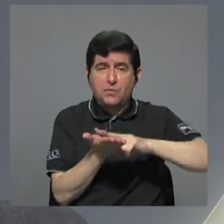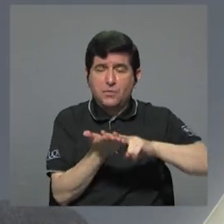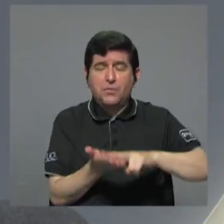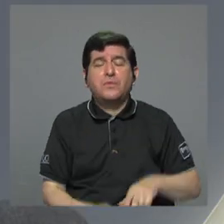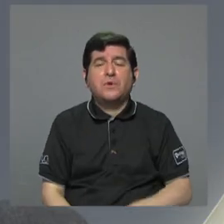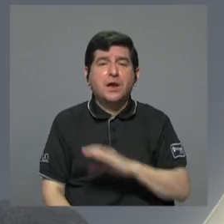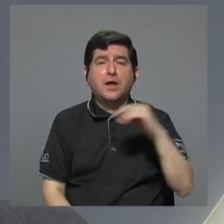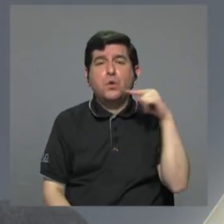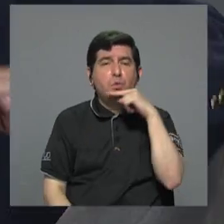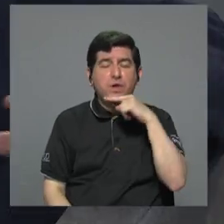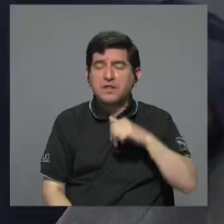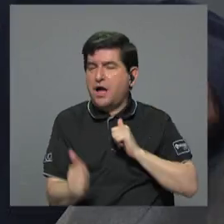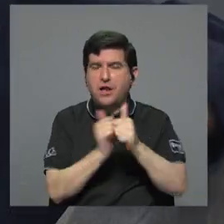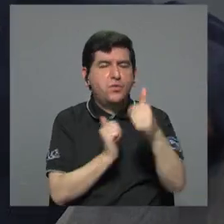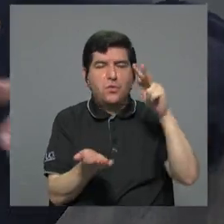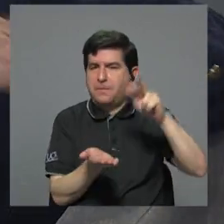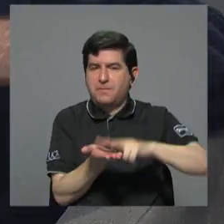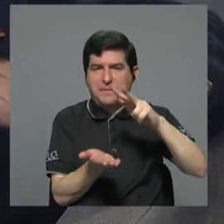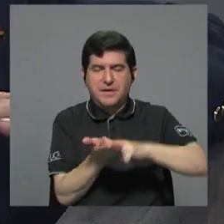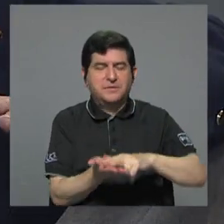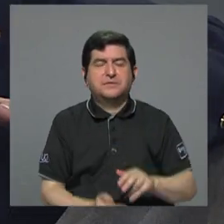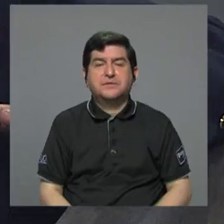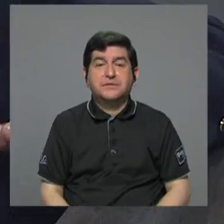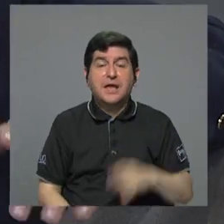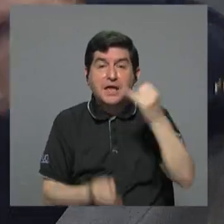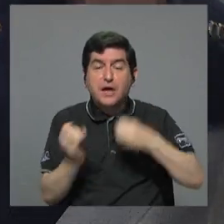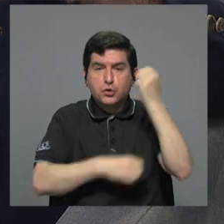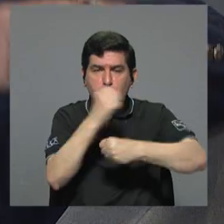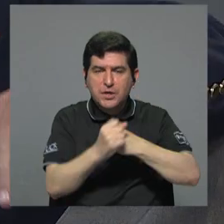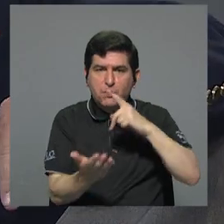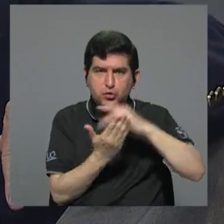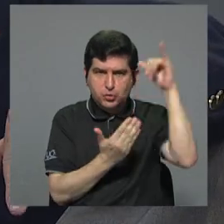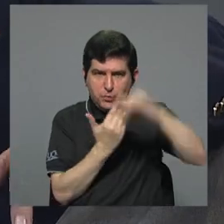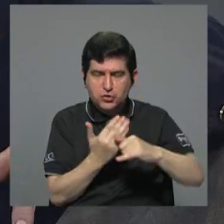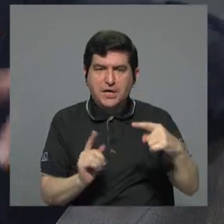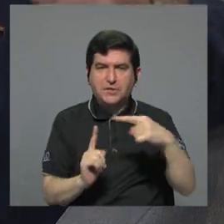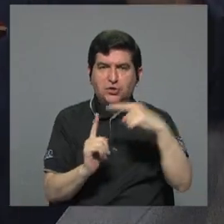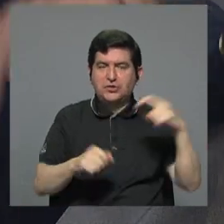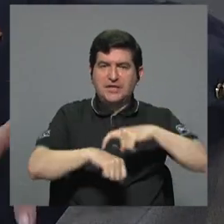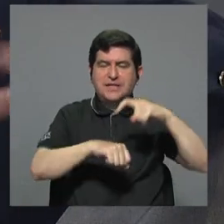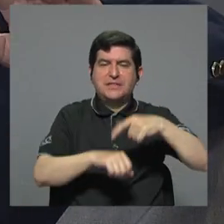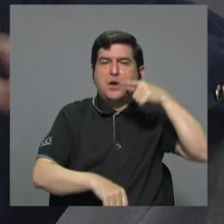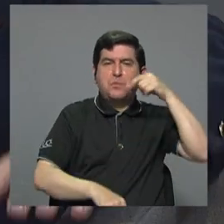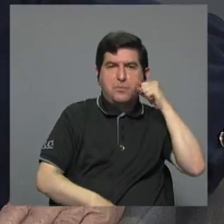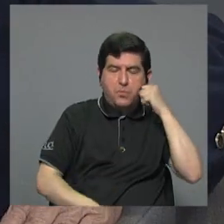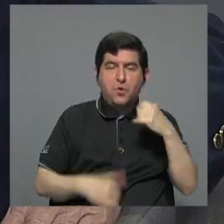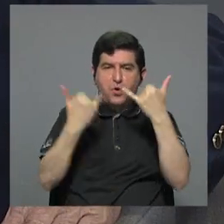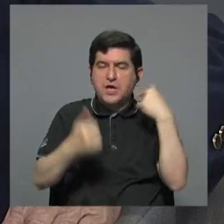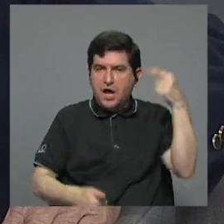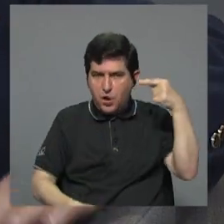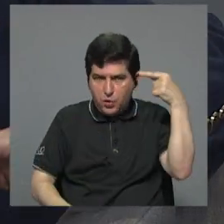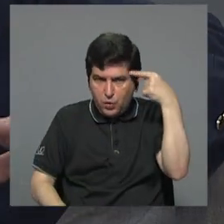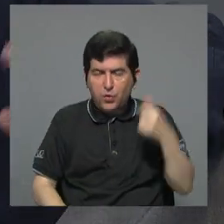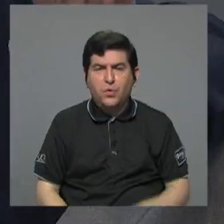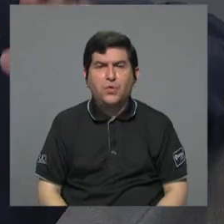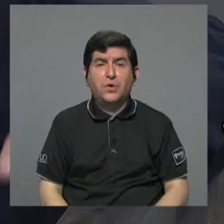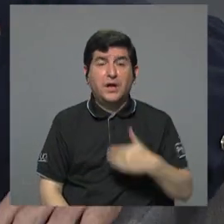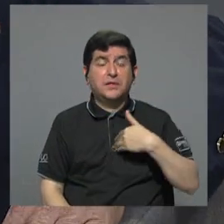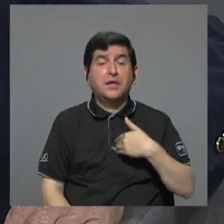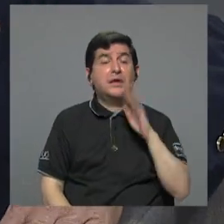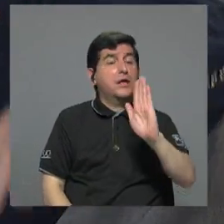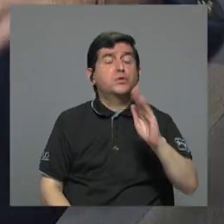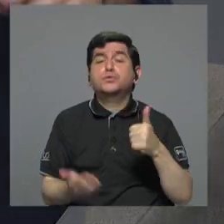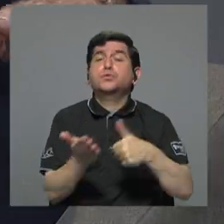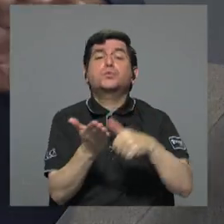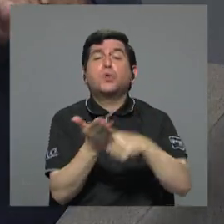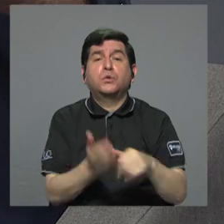proyectos no pasan. Y los proyectos que han venido pasando en los últimos años, desde los tiempos de Luis Guillermo y ahora en este gobierno, han tenido los votos de ellos.